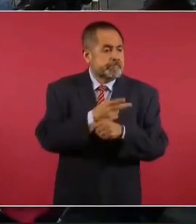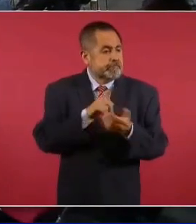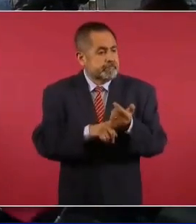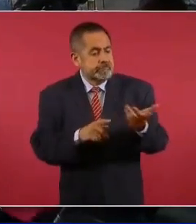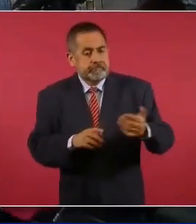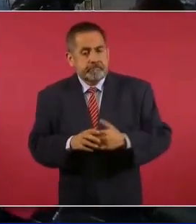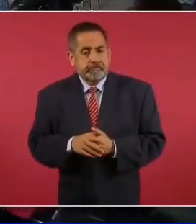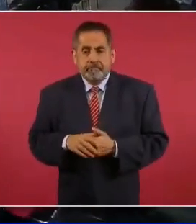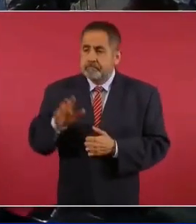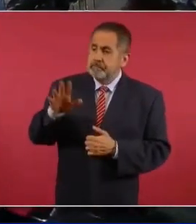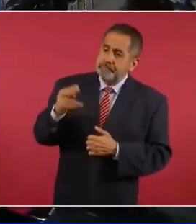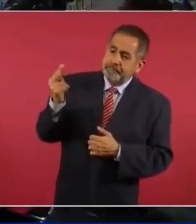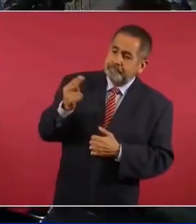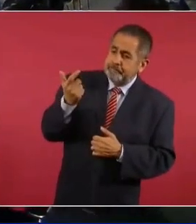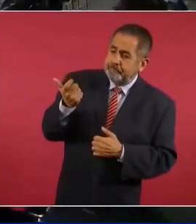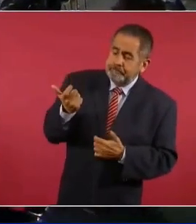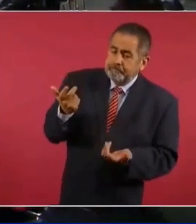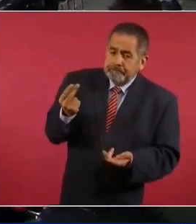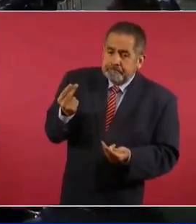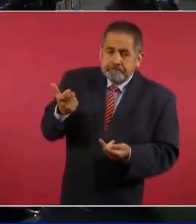necesitamos la lámina.